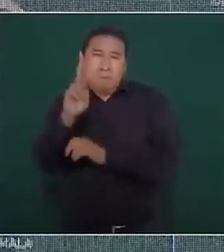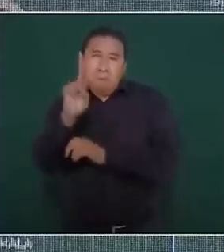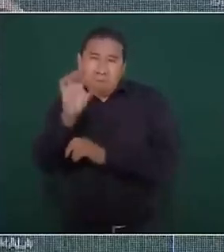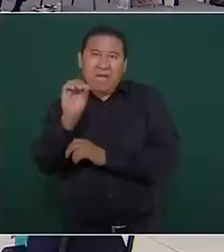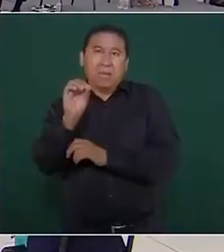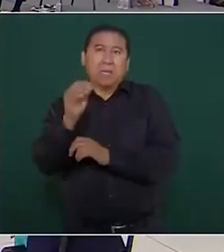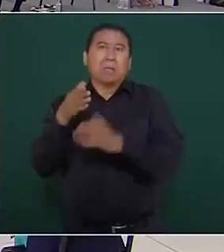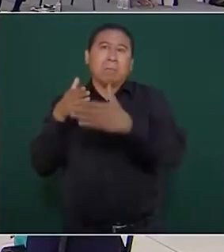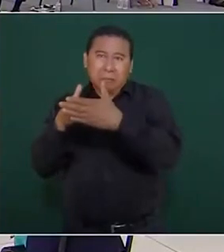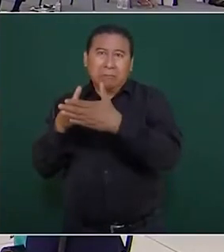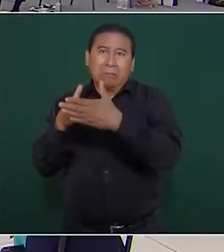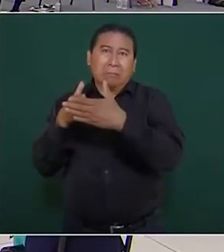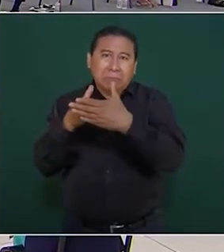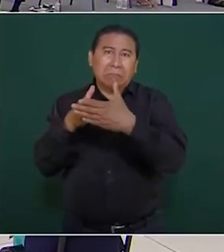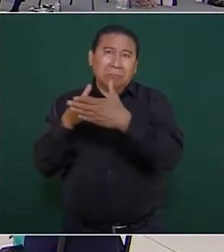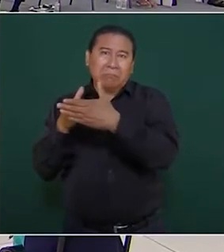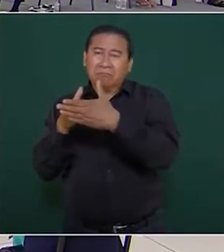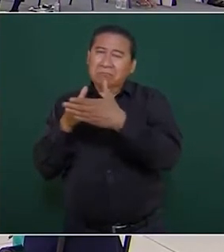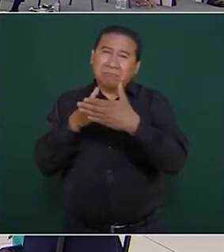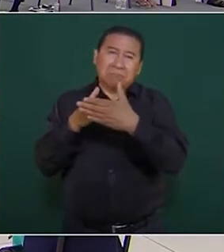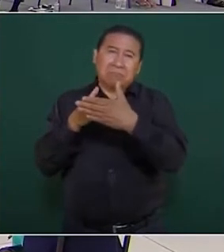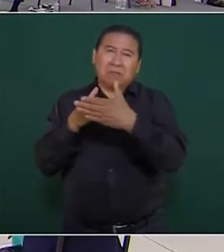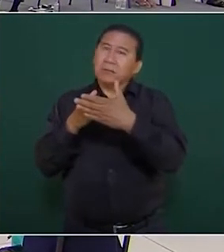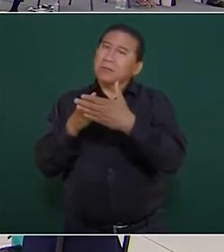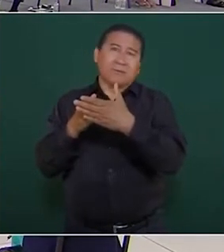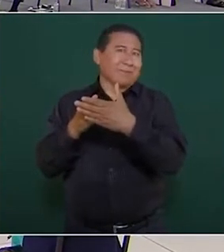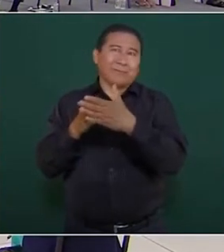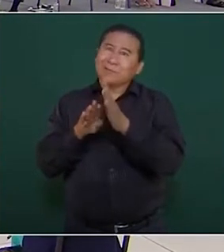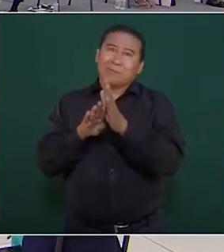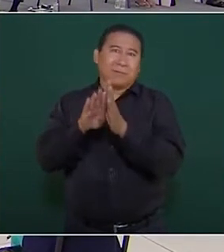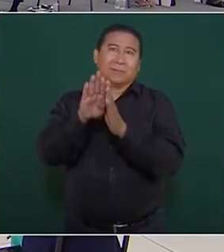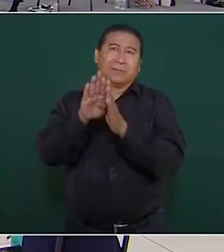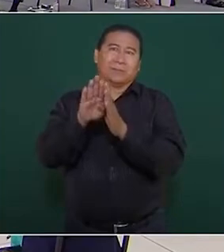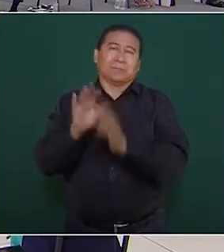entrampados y no íbamos a avanzar.